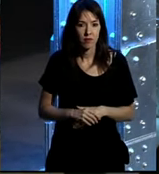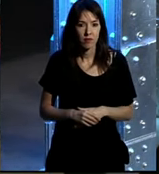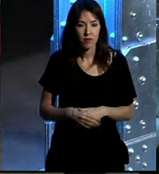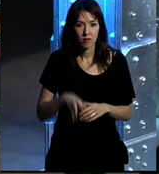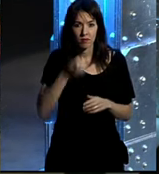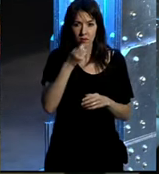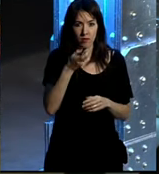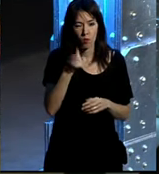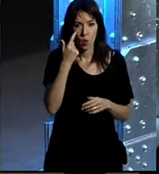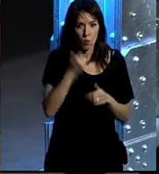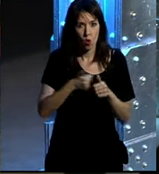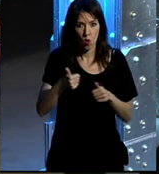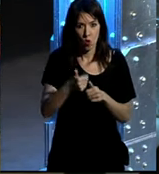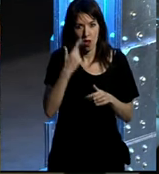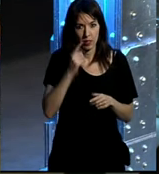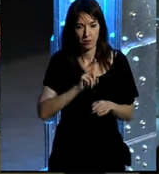Bueno, voy a poner también por aquí delante.